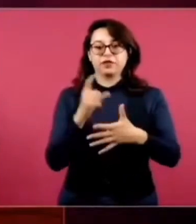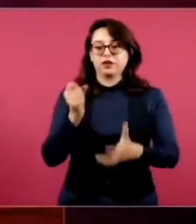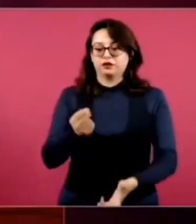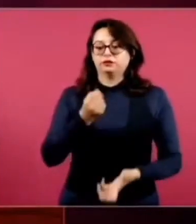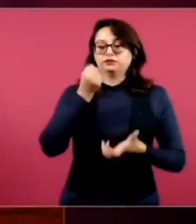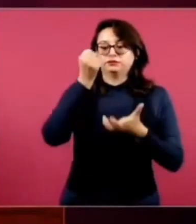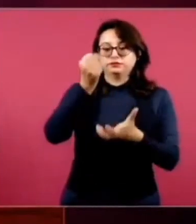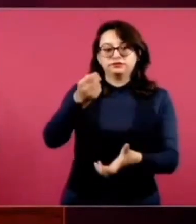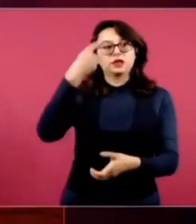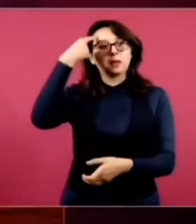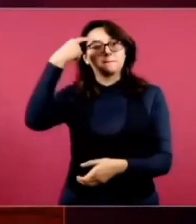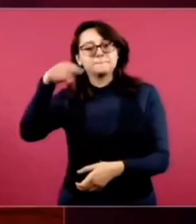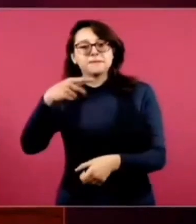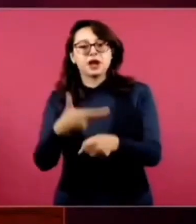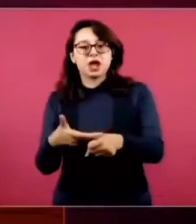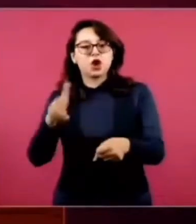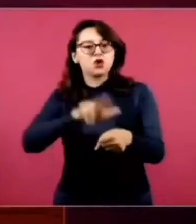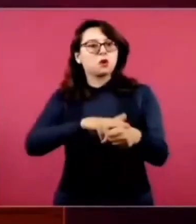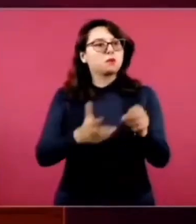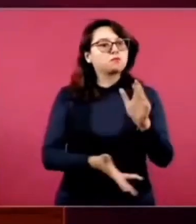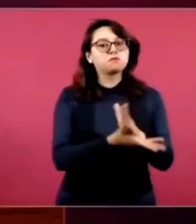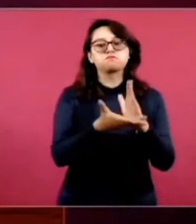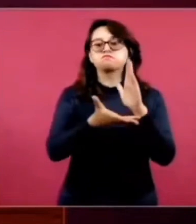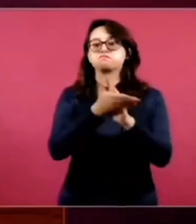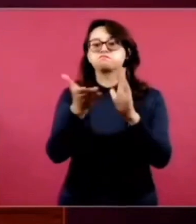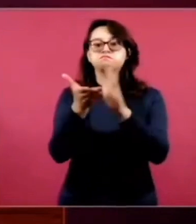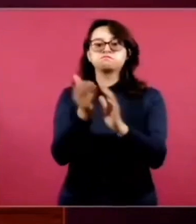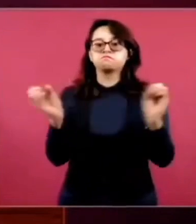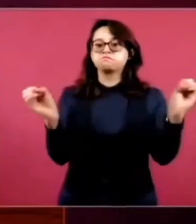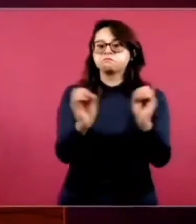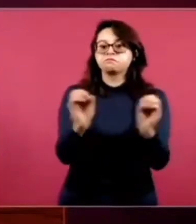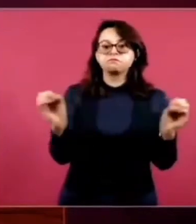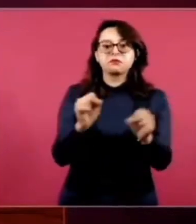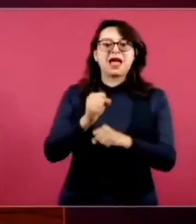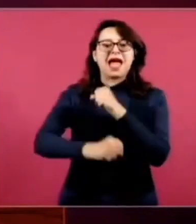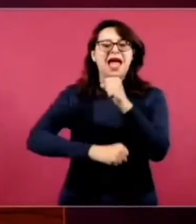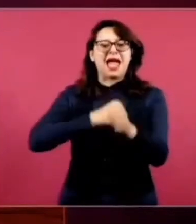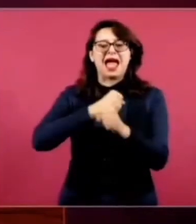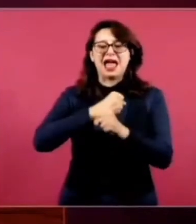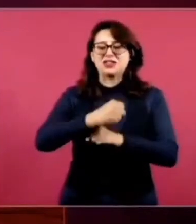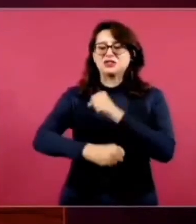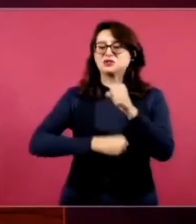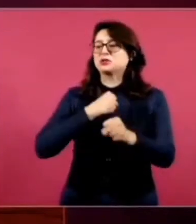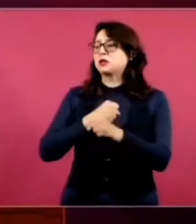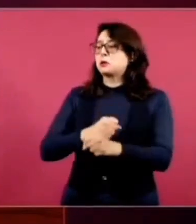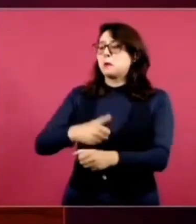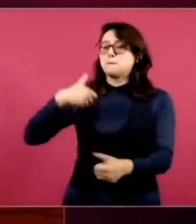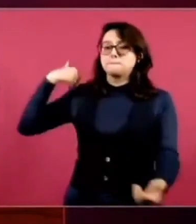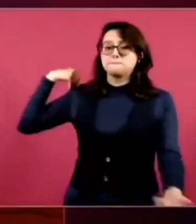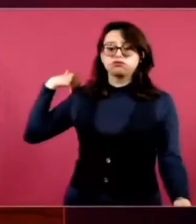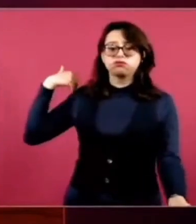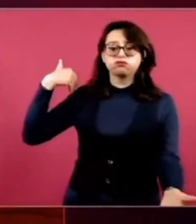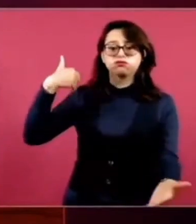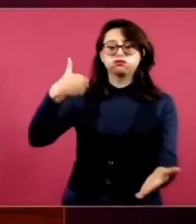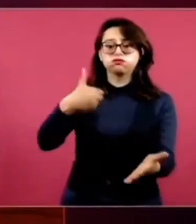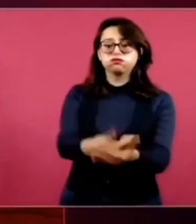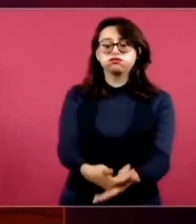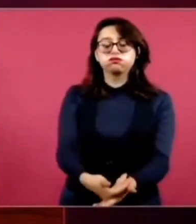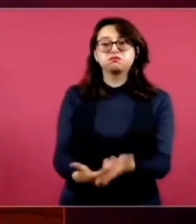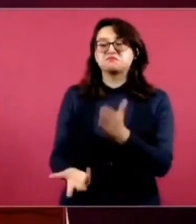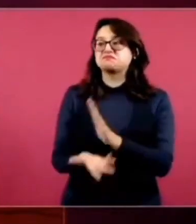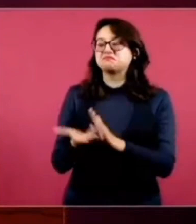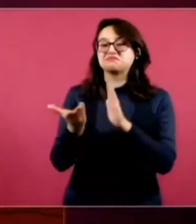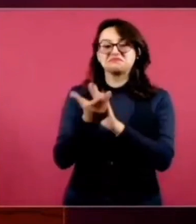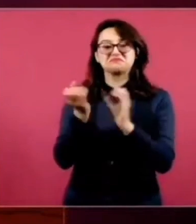de hospitales. Desde hace décadas no se invertía en la construcción de nuevos hospitales. Si bien